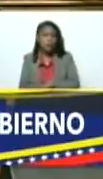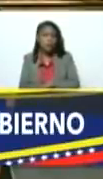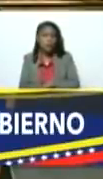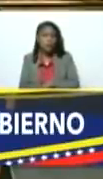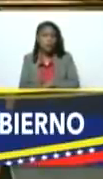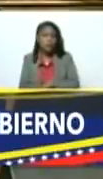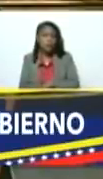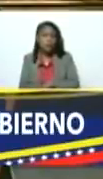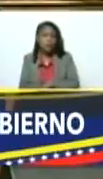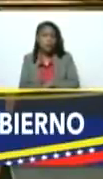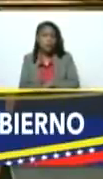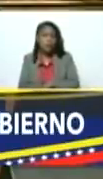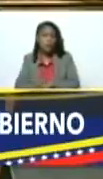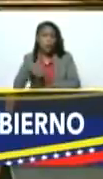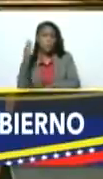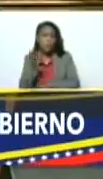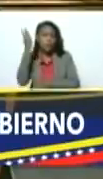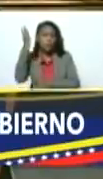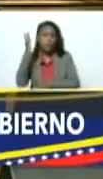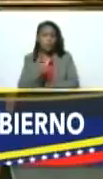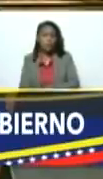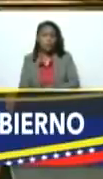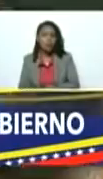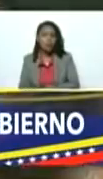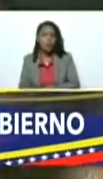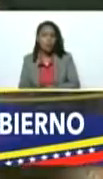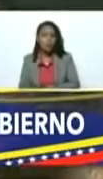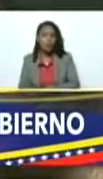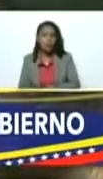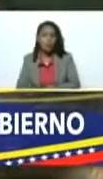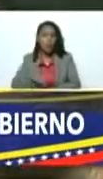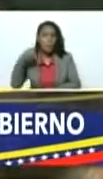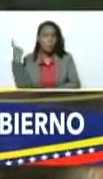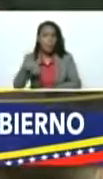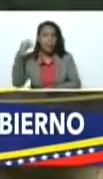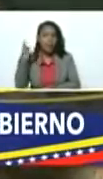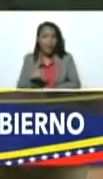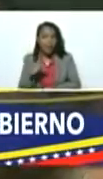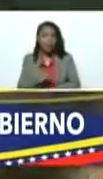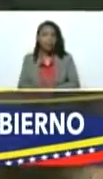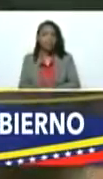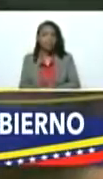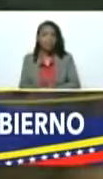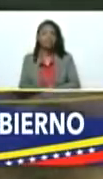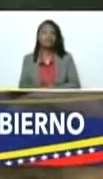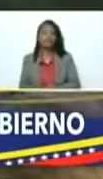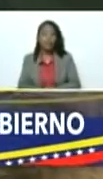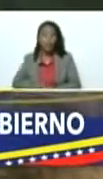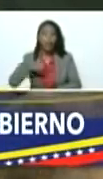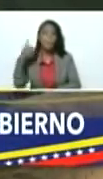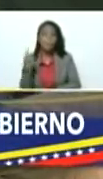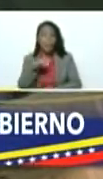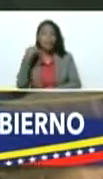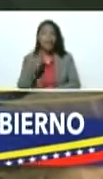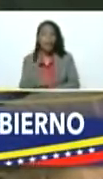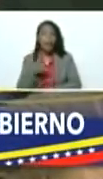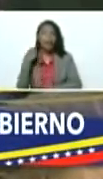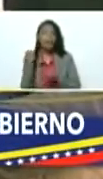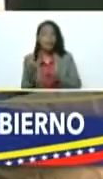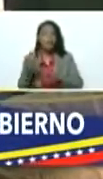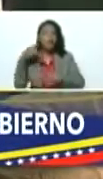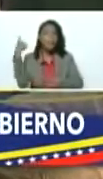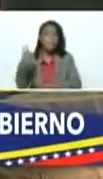Una pela. Una pela. Mira cómo lo dice él. Una pela, le dimos una